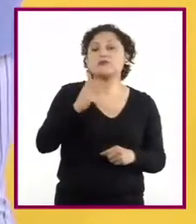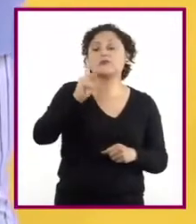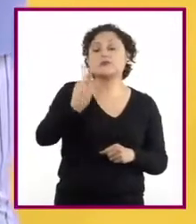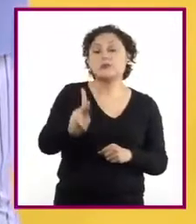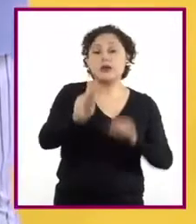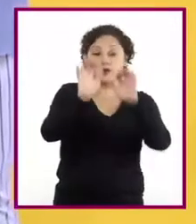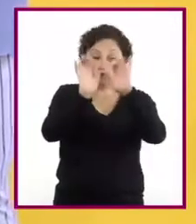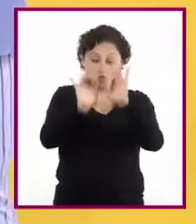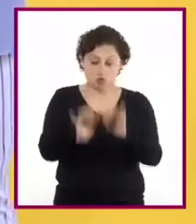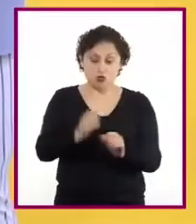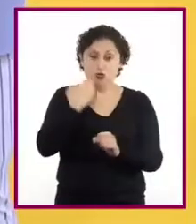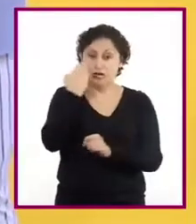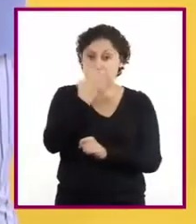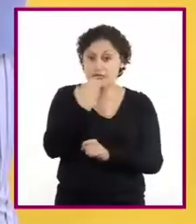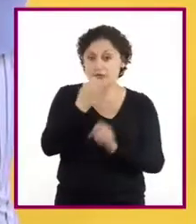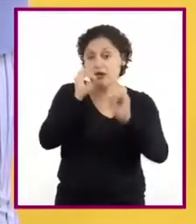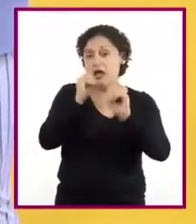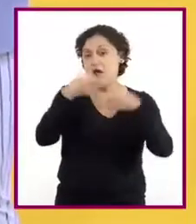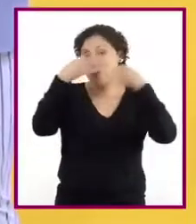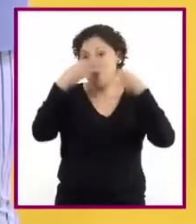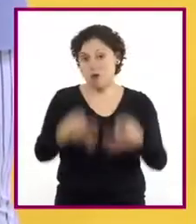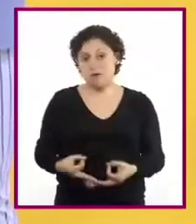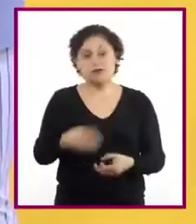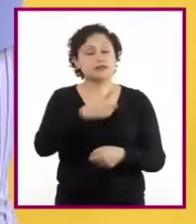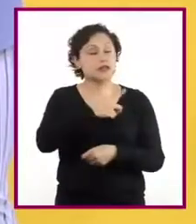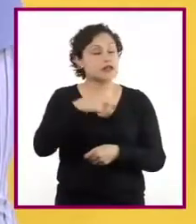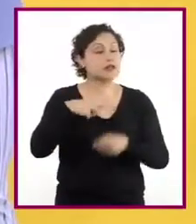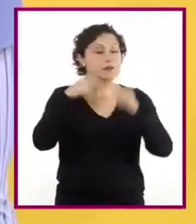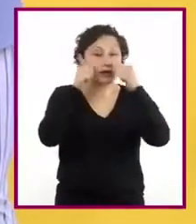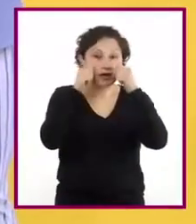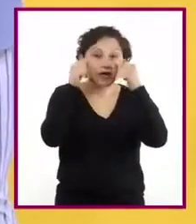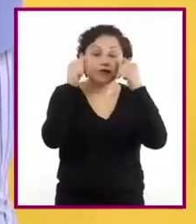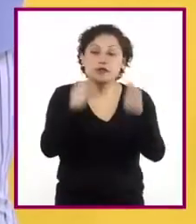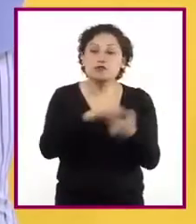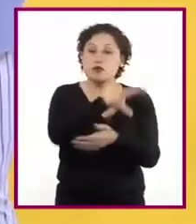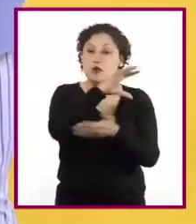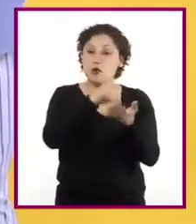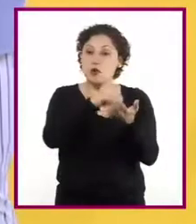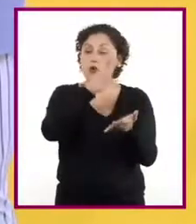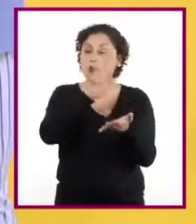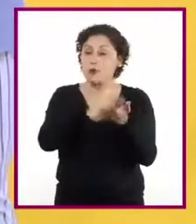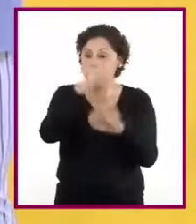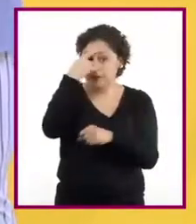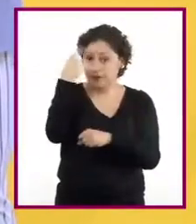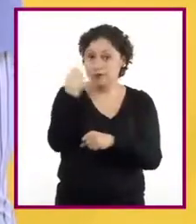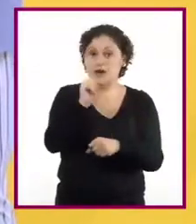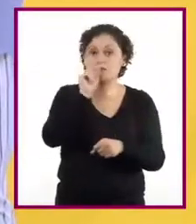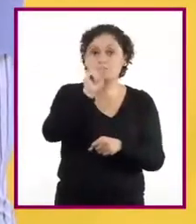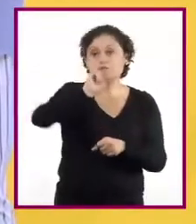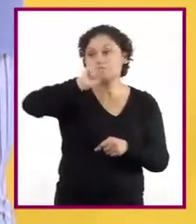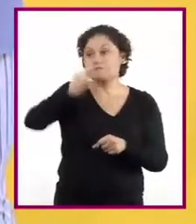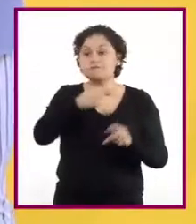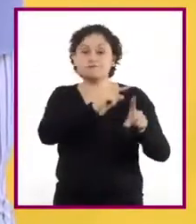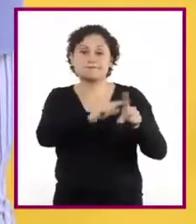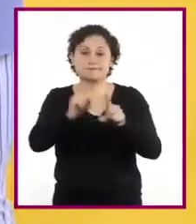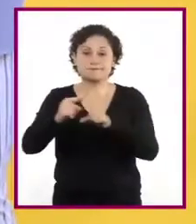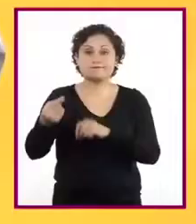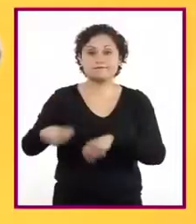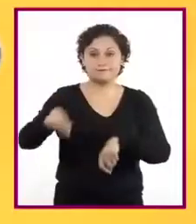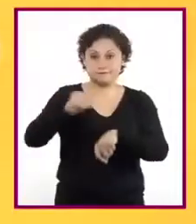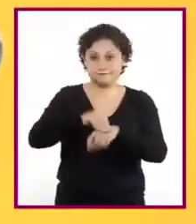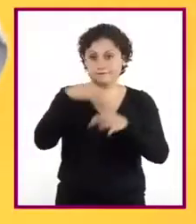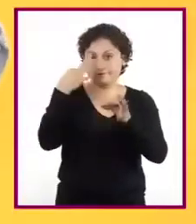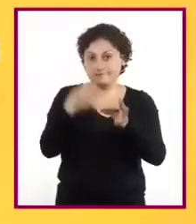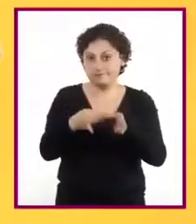los textos escolares o de carácter oficial, deben prestar mucha atención para colocar los signos de puntuación que se requieren.